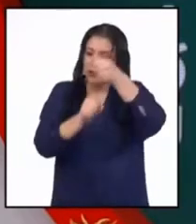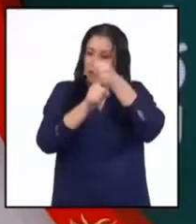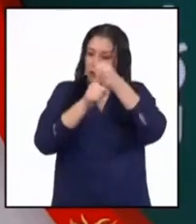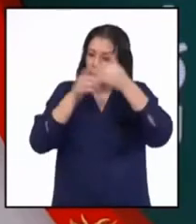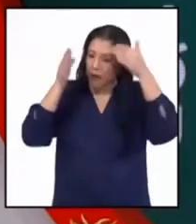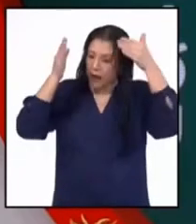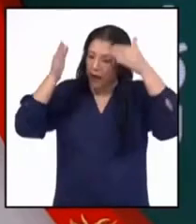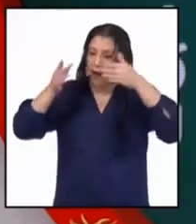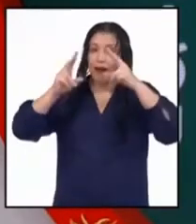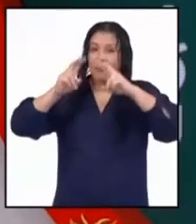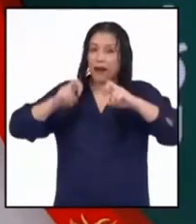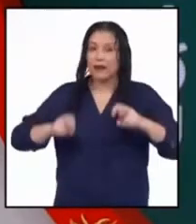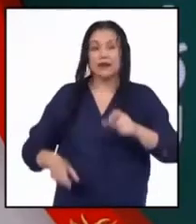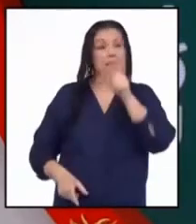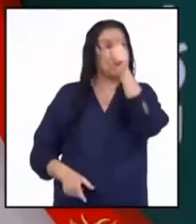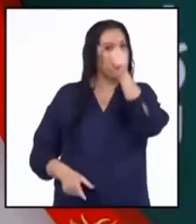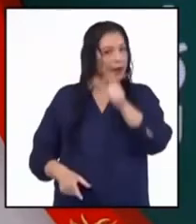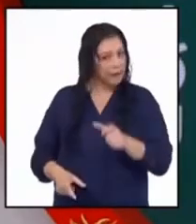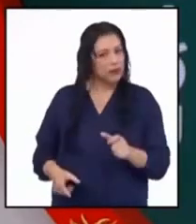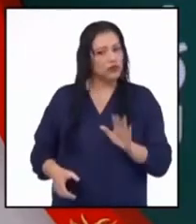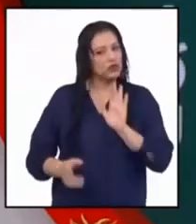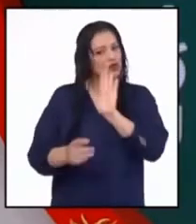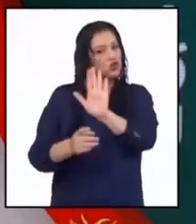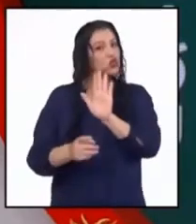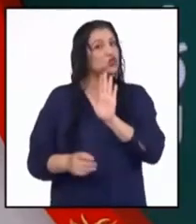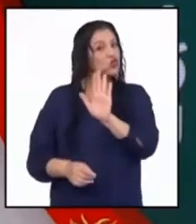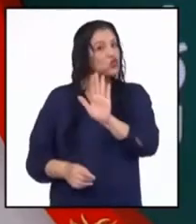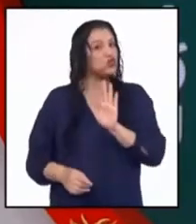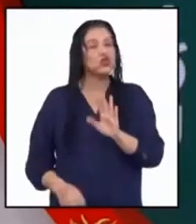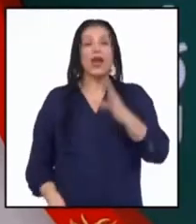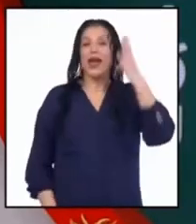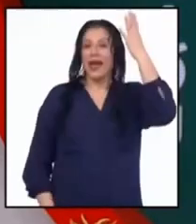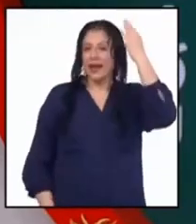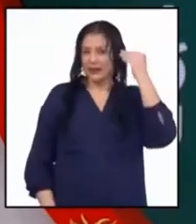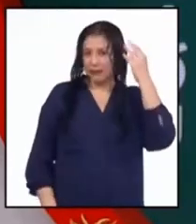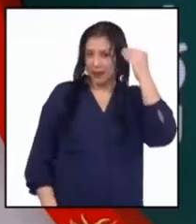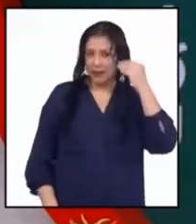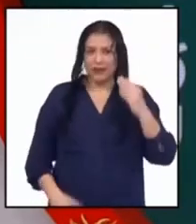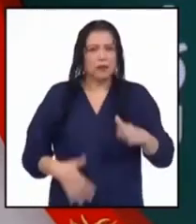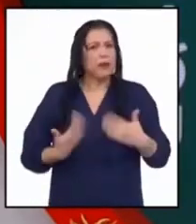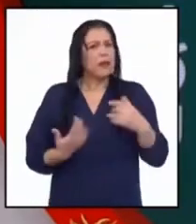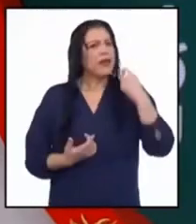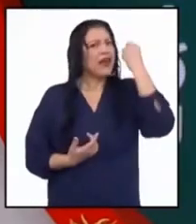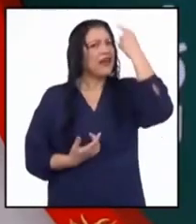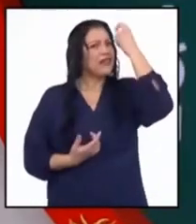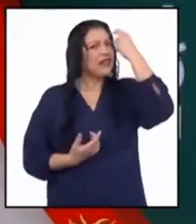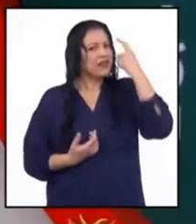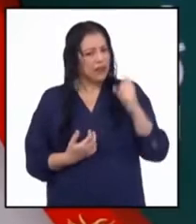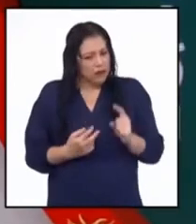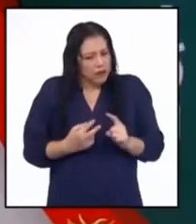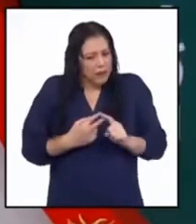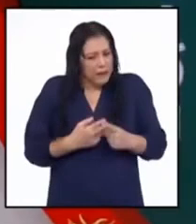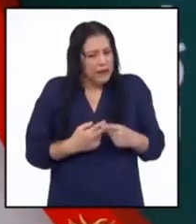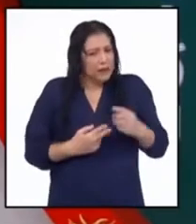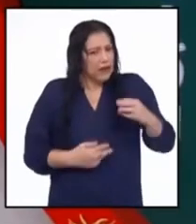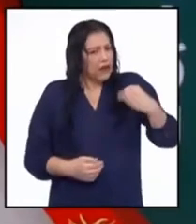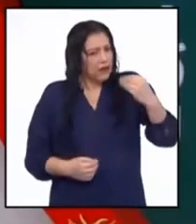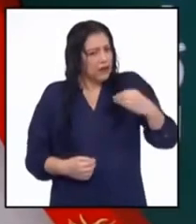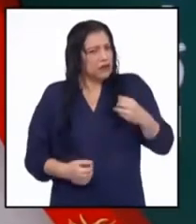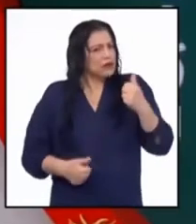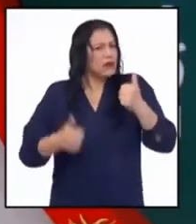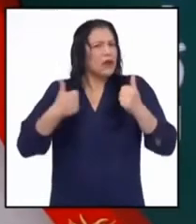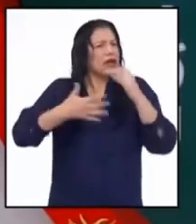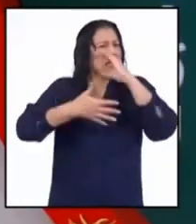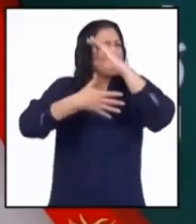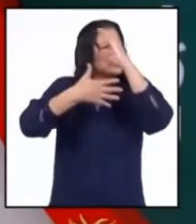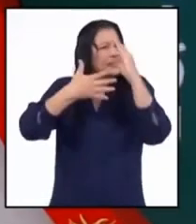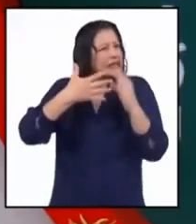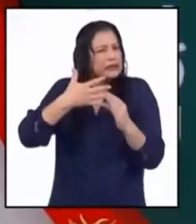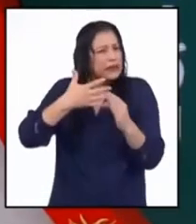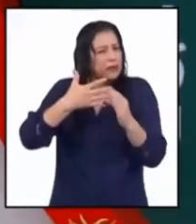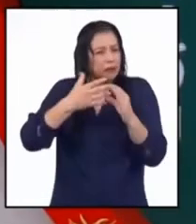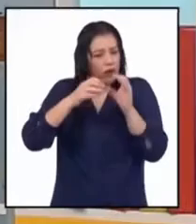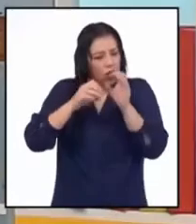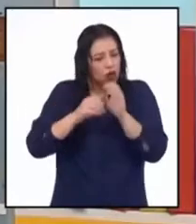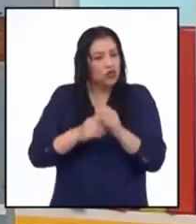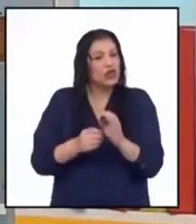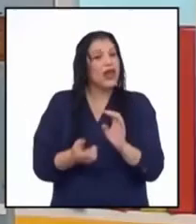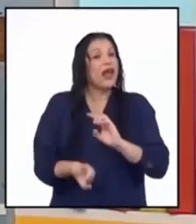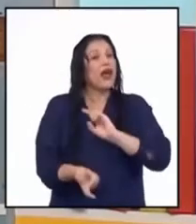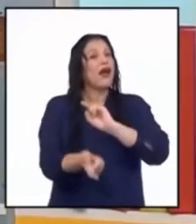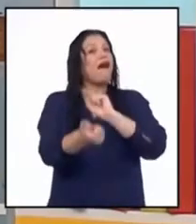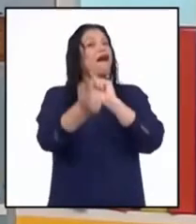o sea, en la persona y sus vivencias, entendemos que el inicio de la adolescencia está marcado por los cambios puberales.